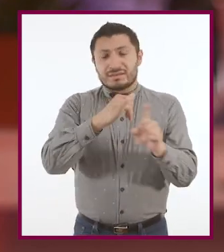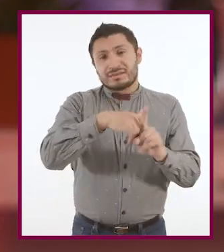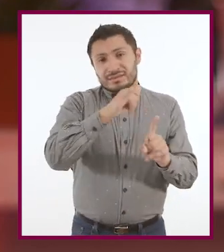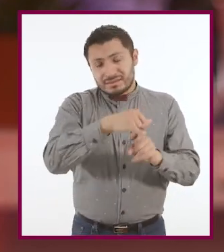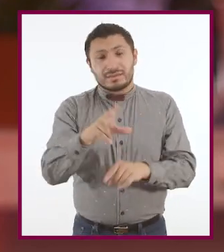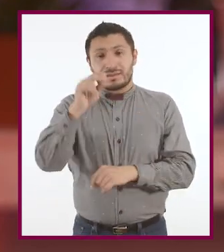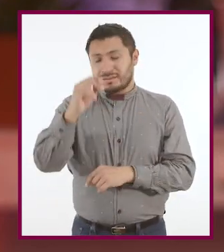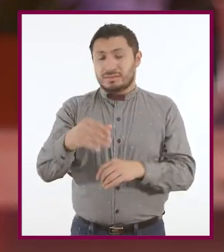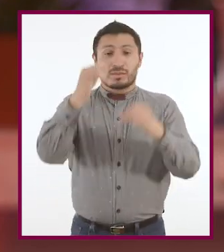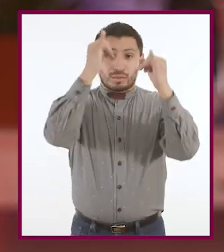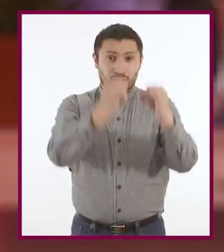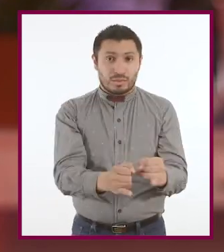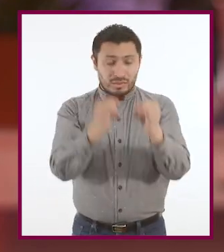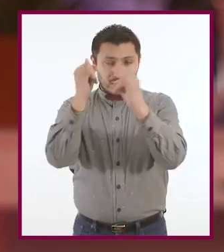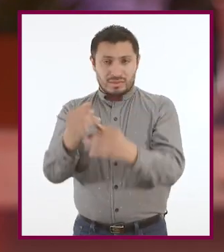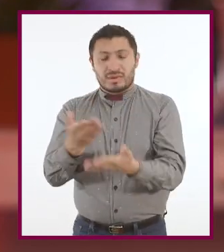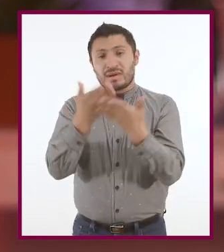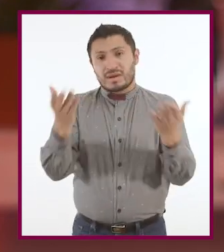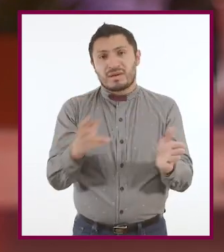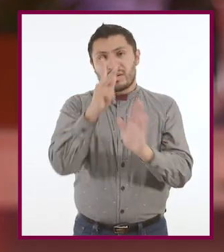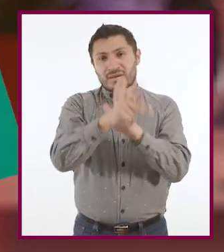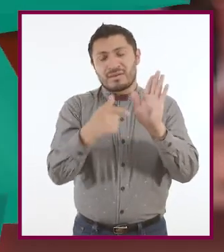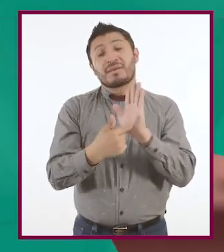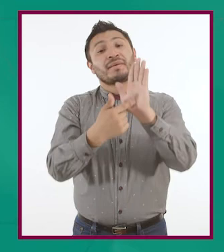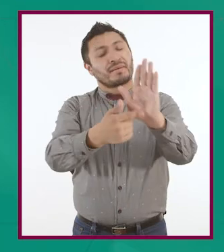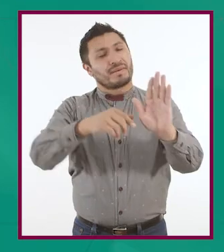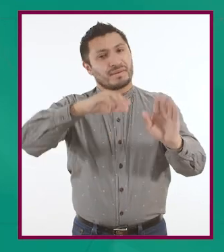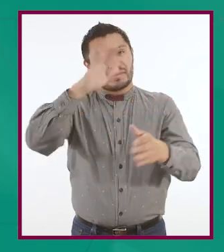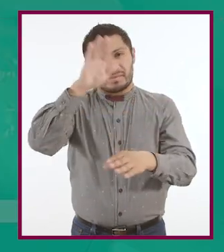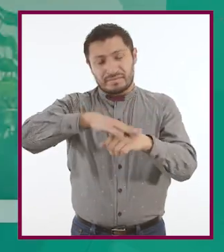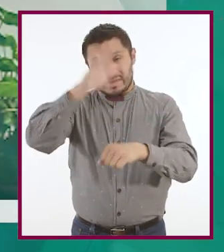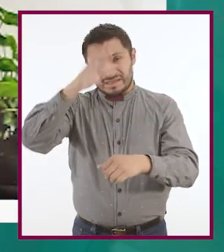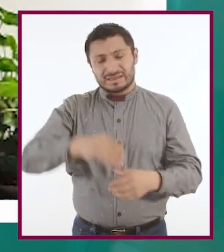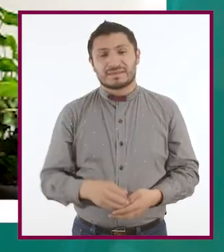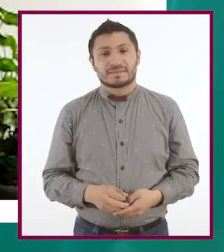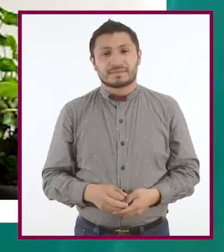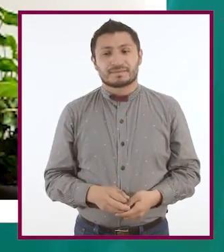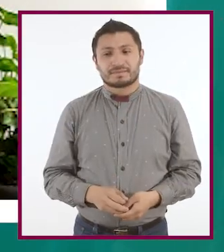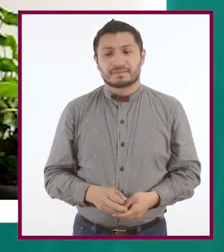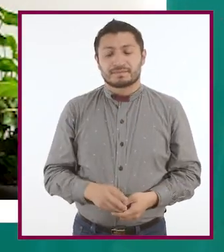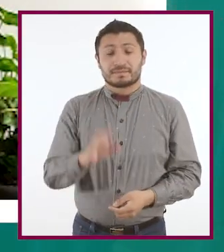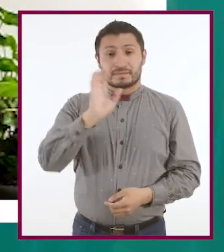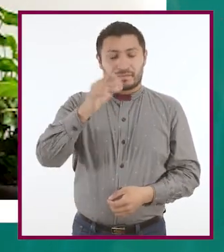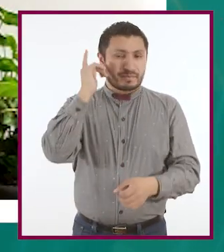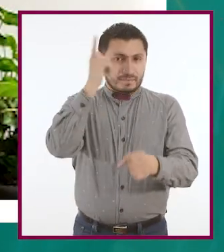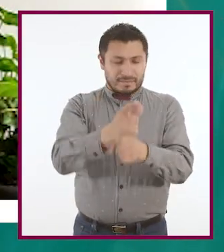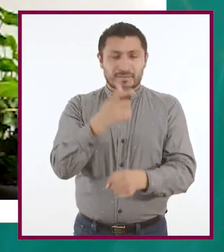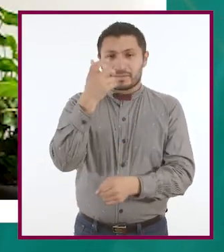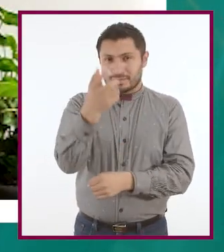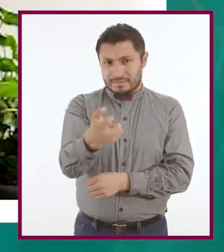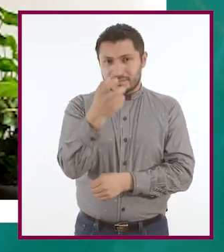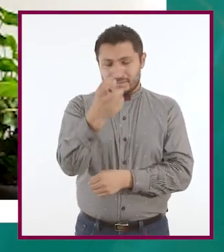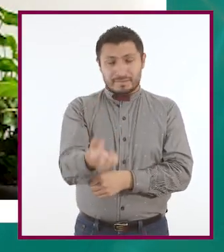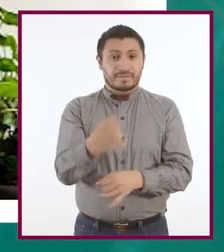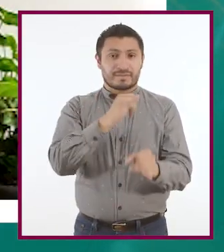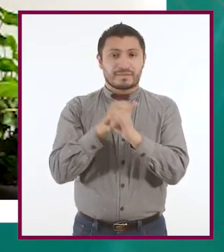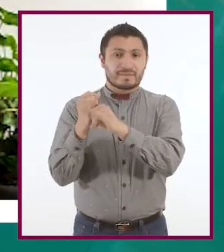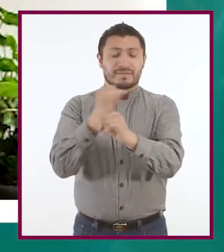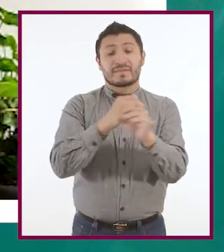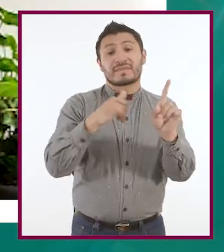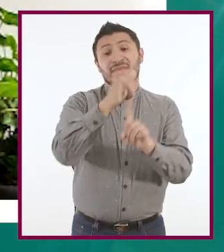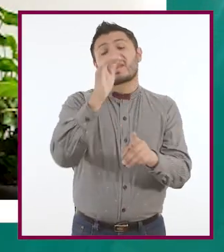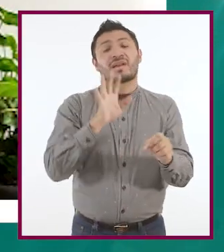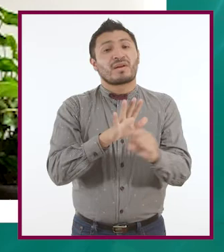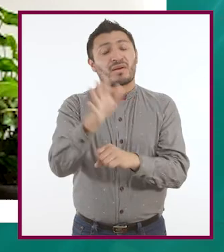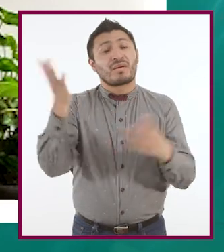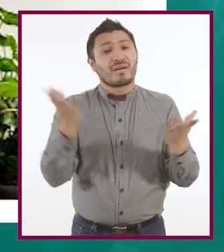tarea individual. Es hora de ir a ver la segunda parte de la entrevista. Cuando detectamos este tipo de comportamientos de ciberbullying, lo primero que